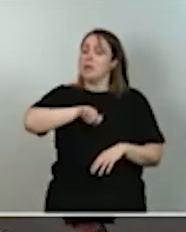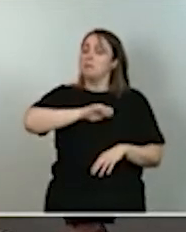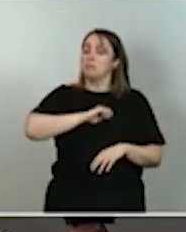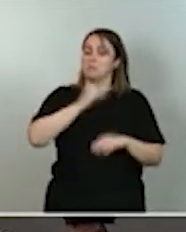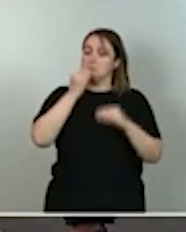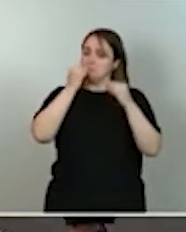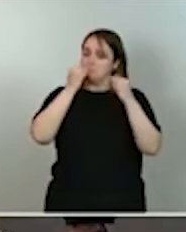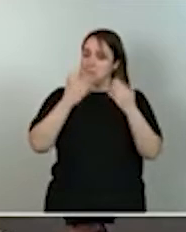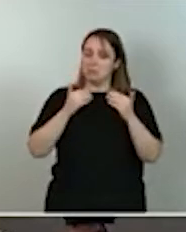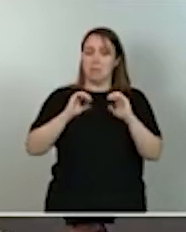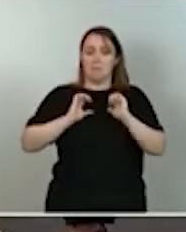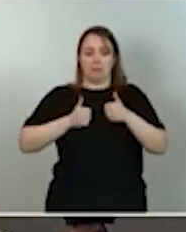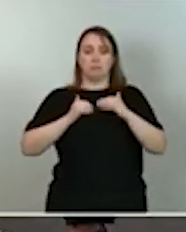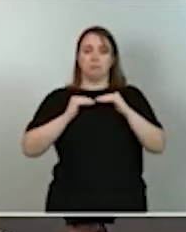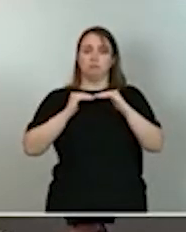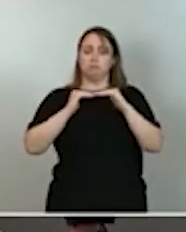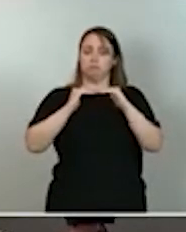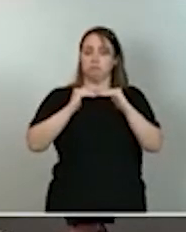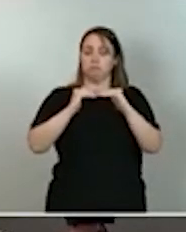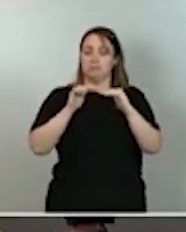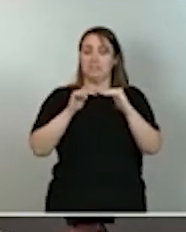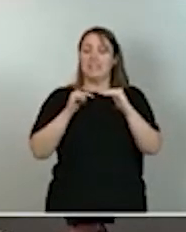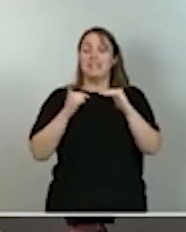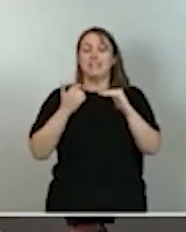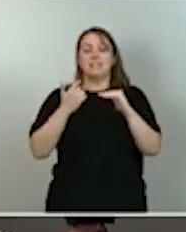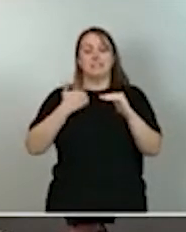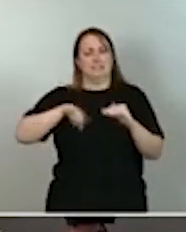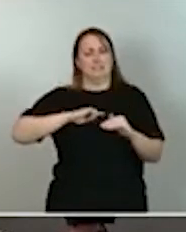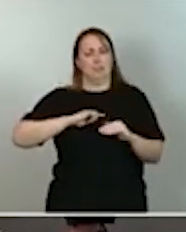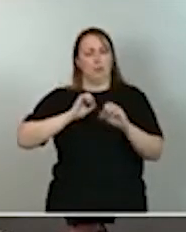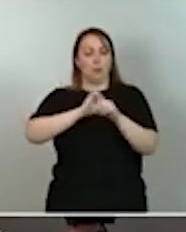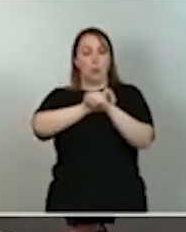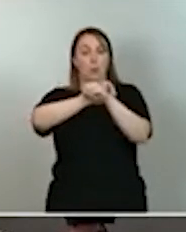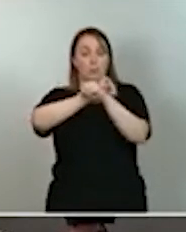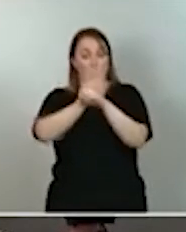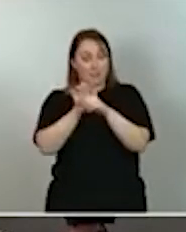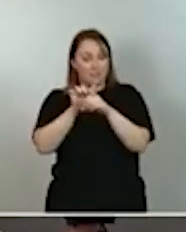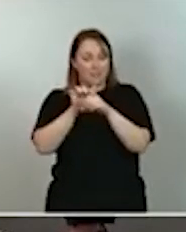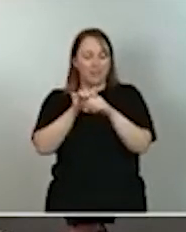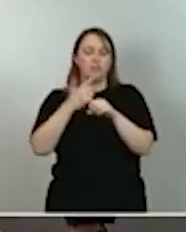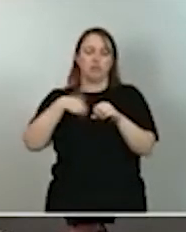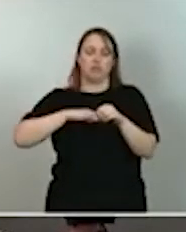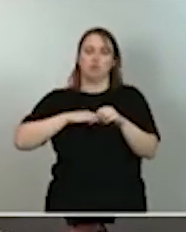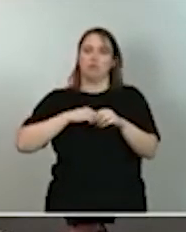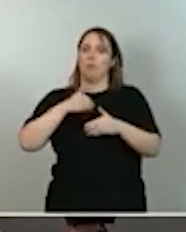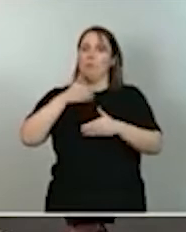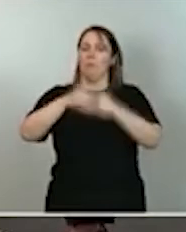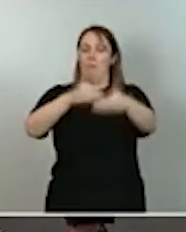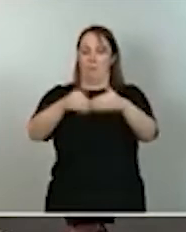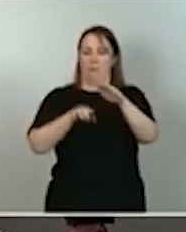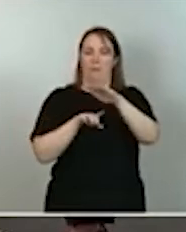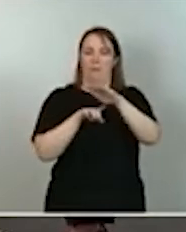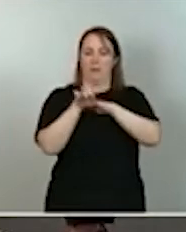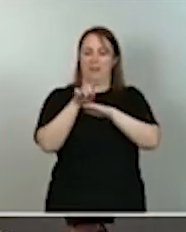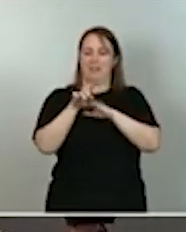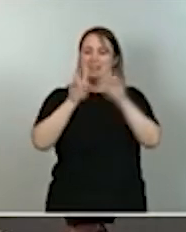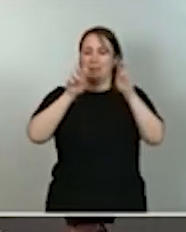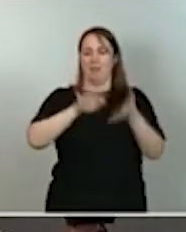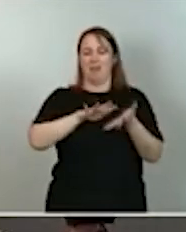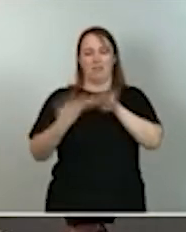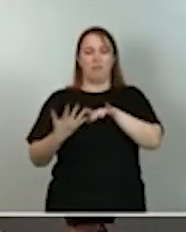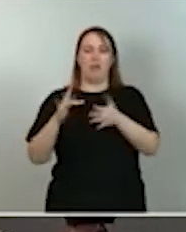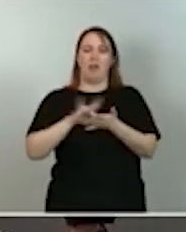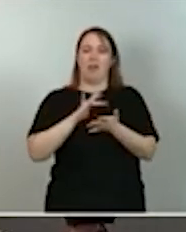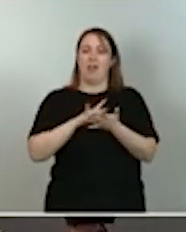fuerza impulso a la digitalización. De hecho, la pandemia ha supuesto un avance exponencial en este terreno al llevar al universo